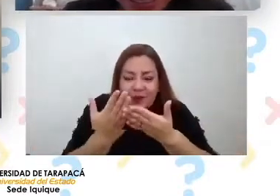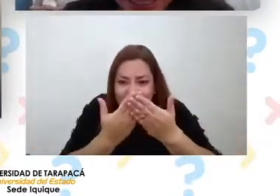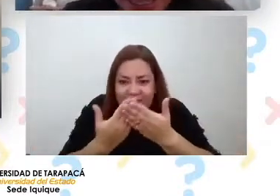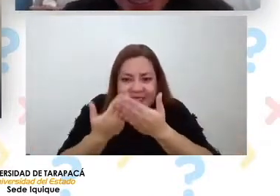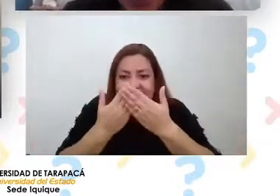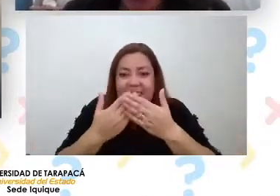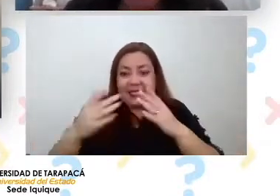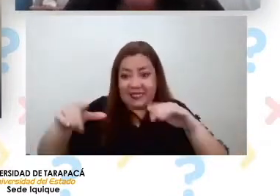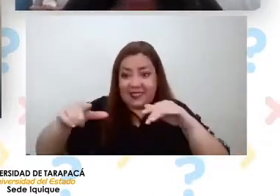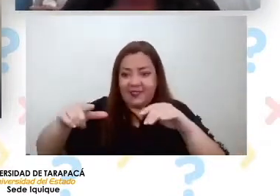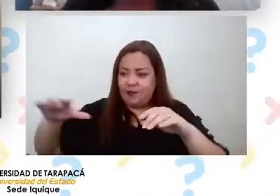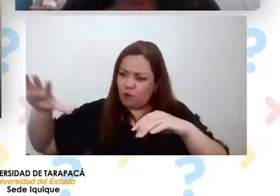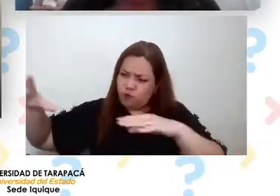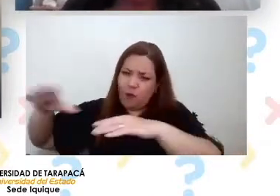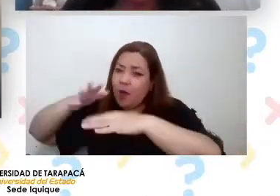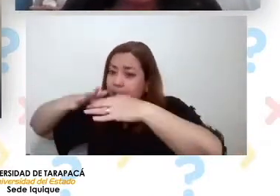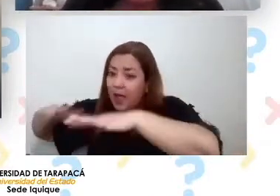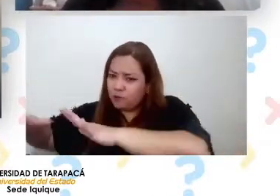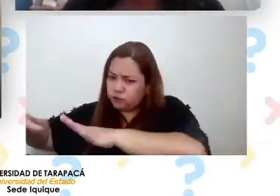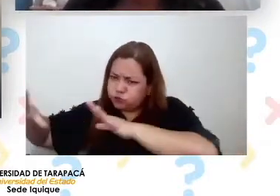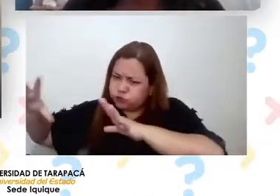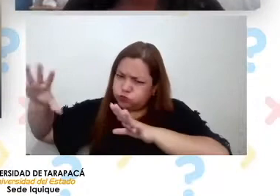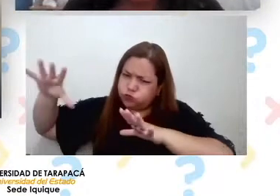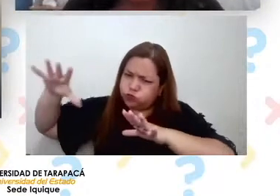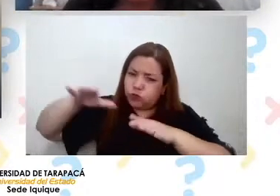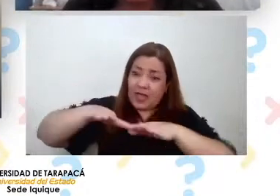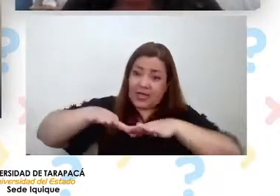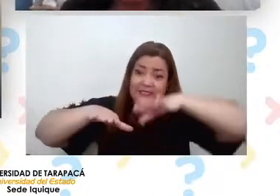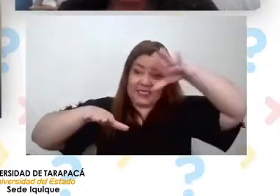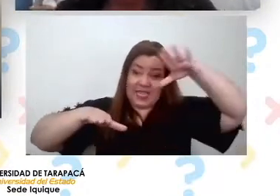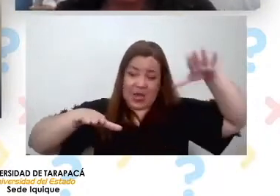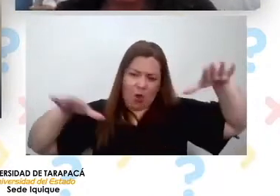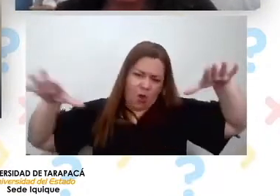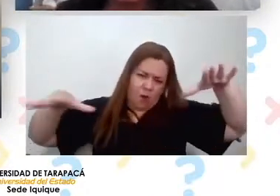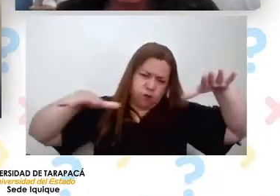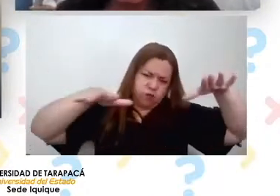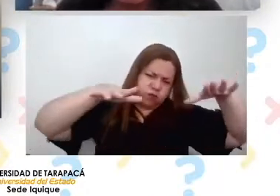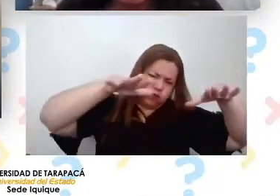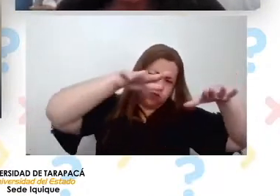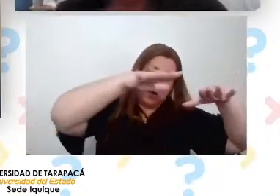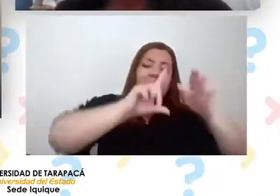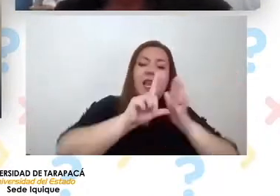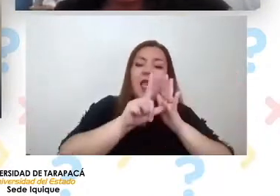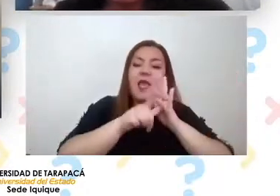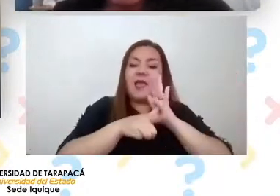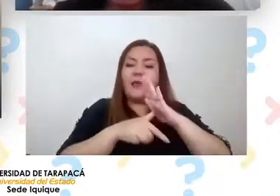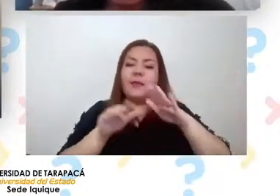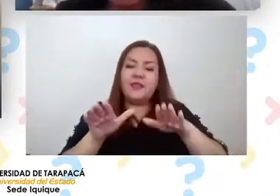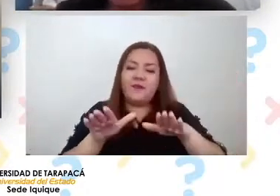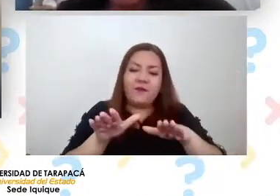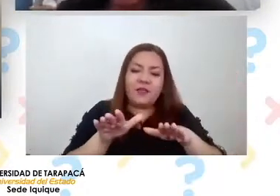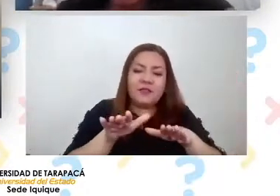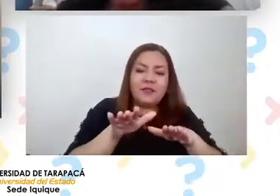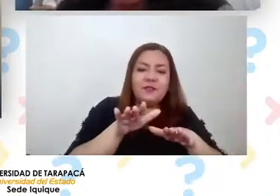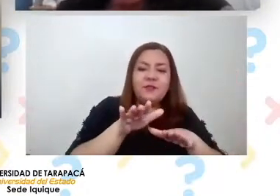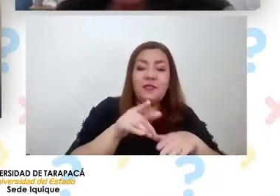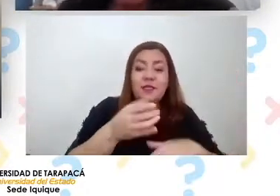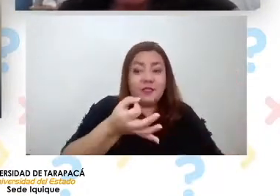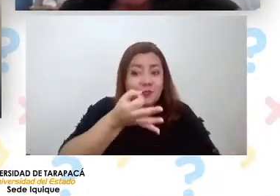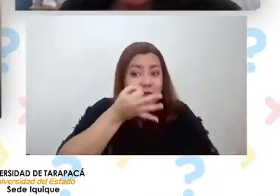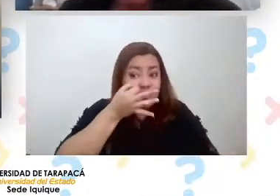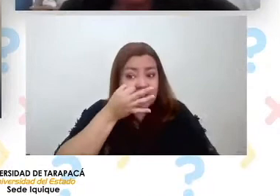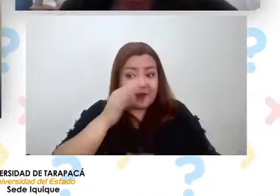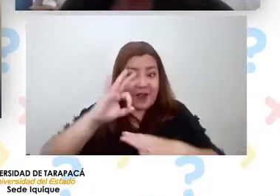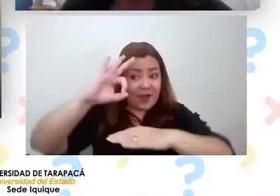continente, cubre estos cerros y avanza lentamente. Si observan hacia el sol, todo